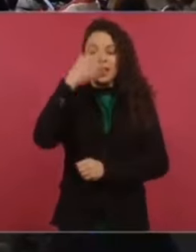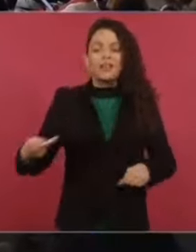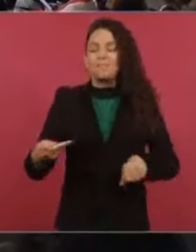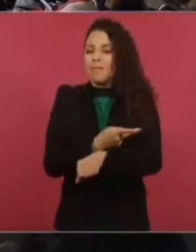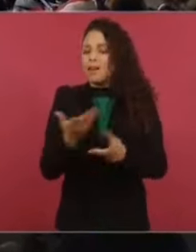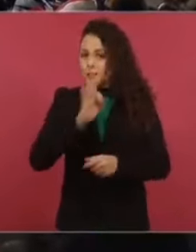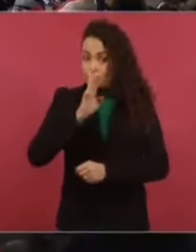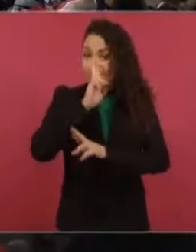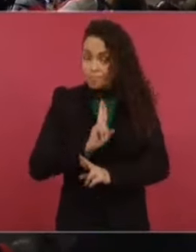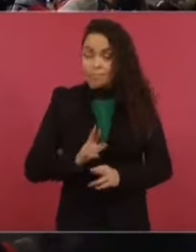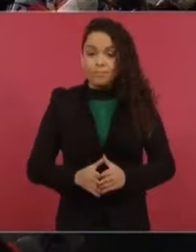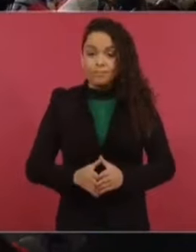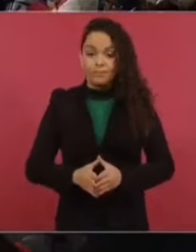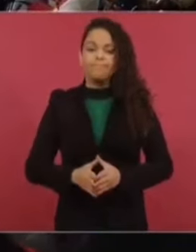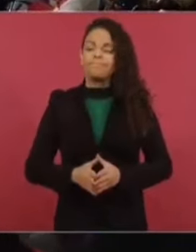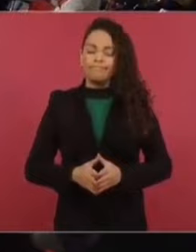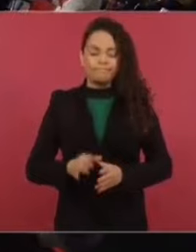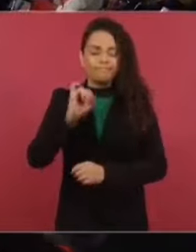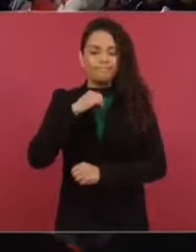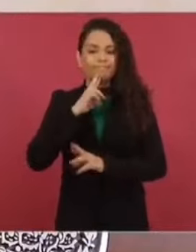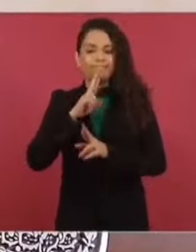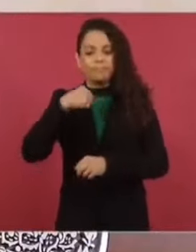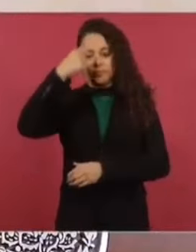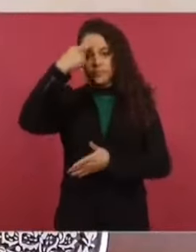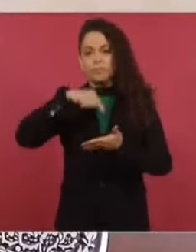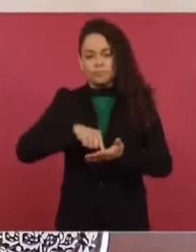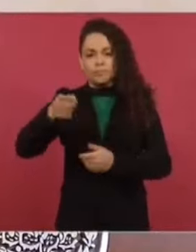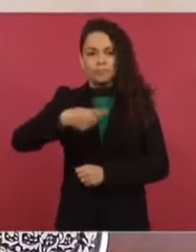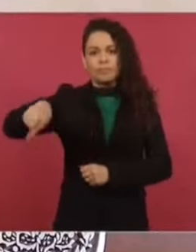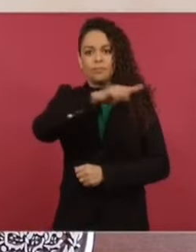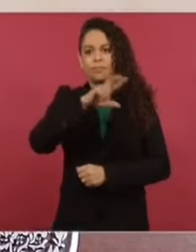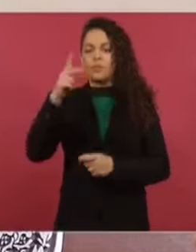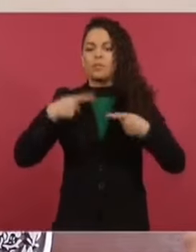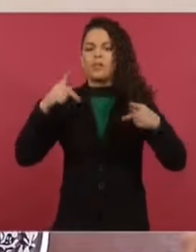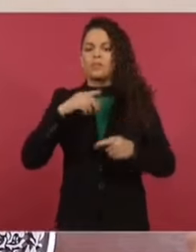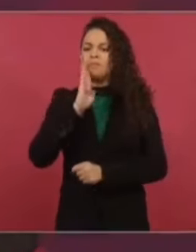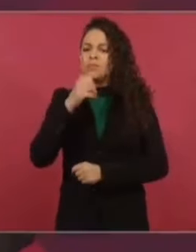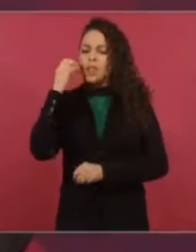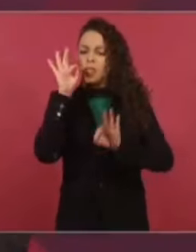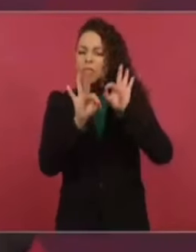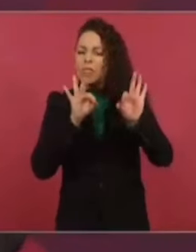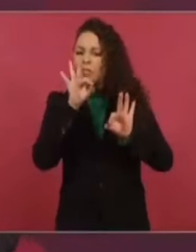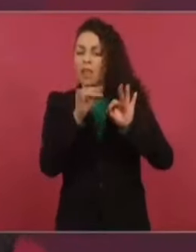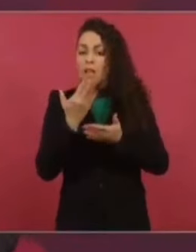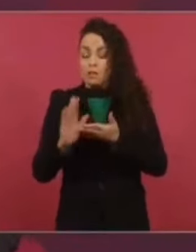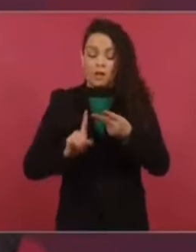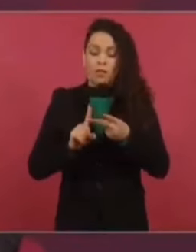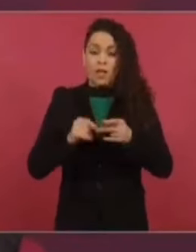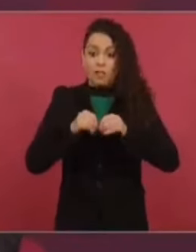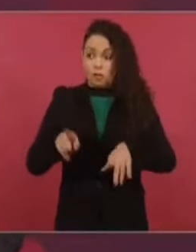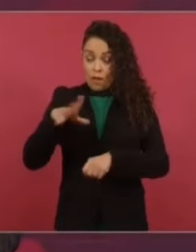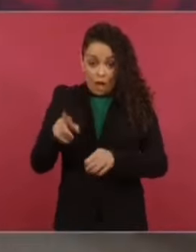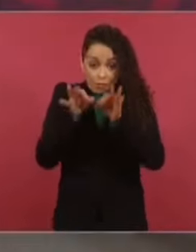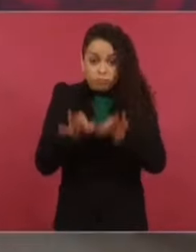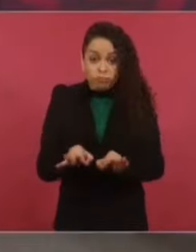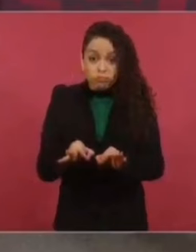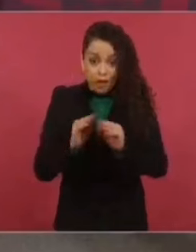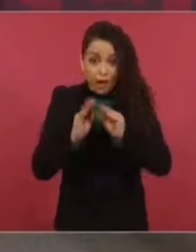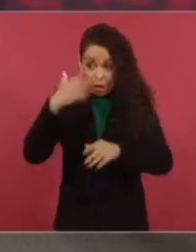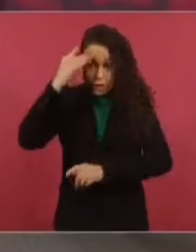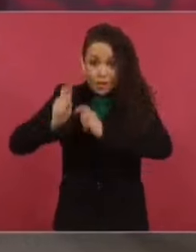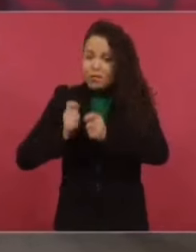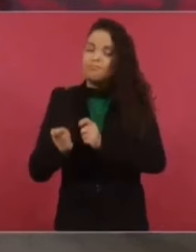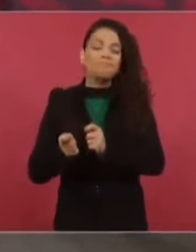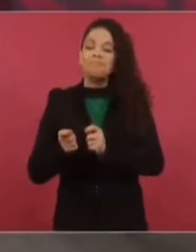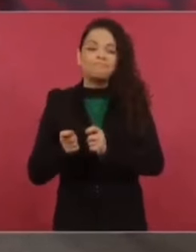Pues yo creo que hay mucha desinformación y hay mala fe. ¿De de quién? Sí, de parte de quienes manejan esto, porque